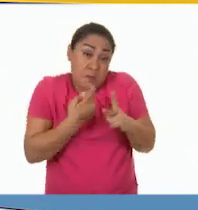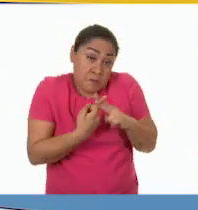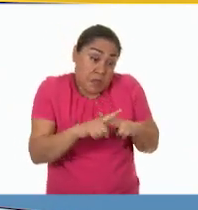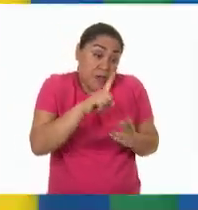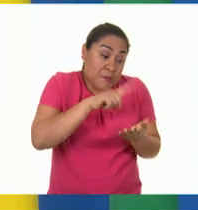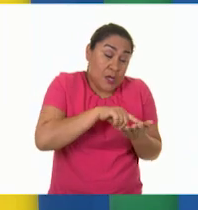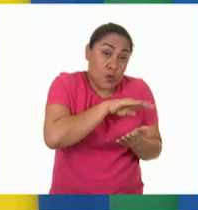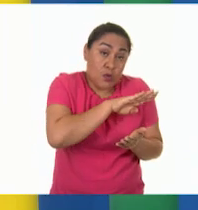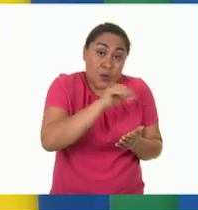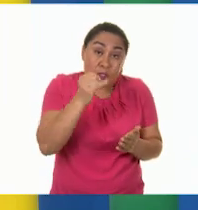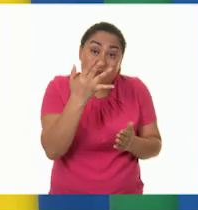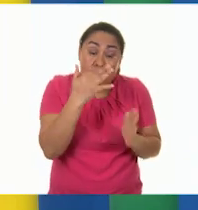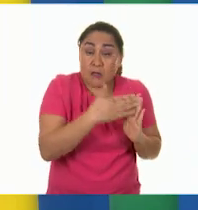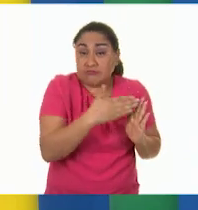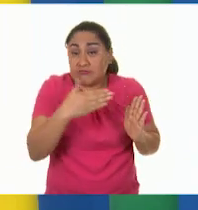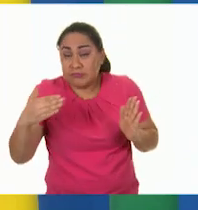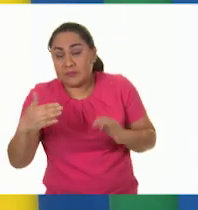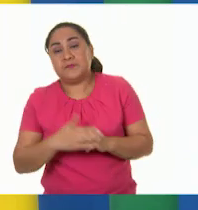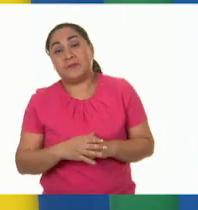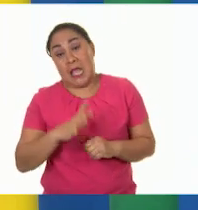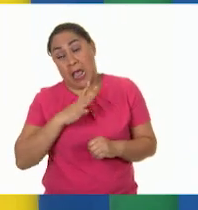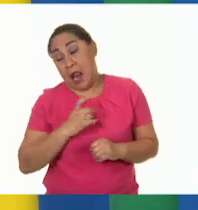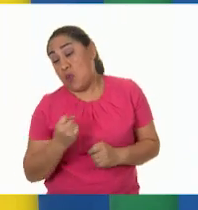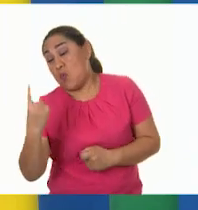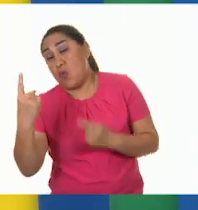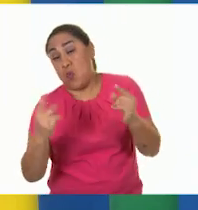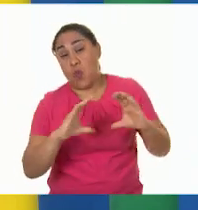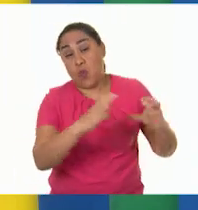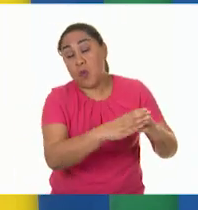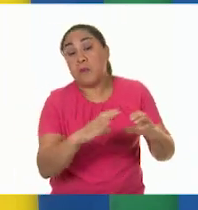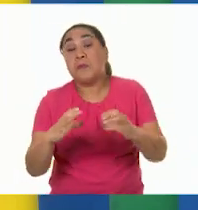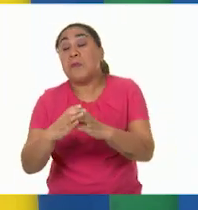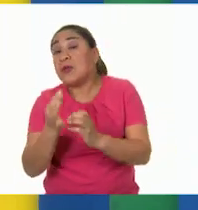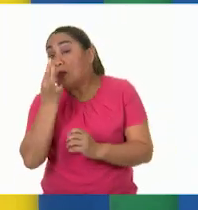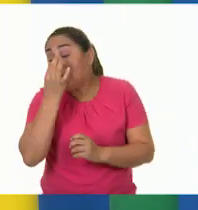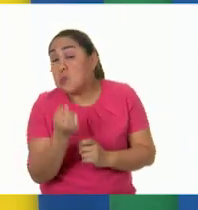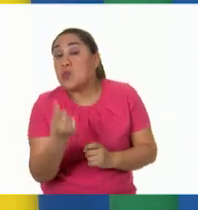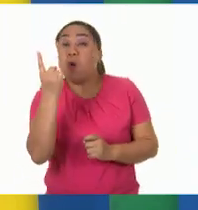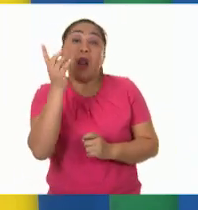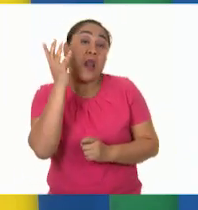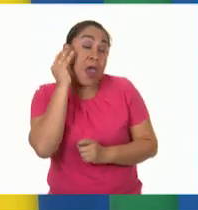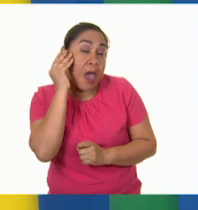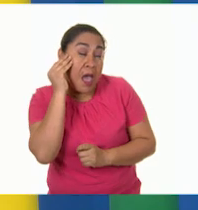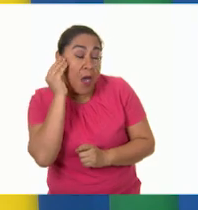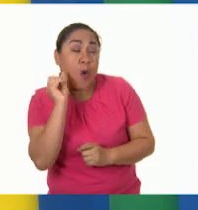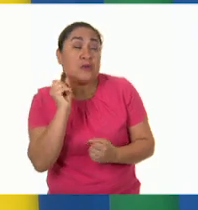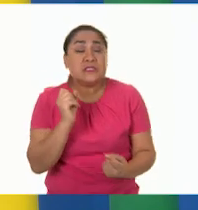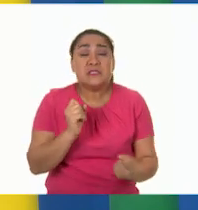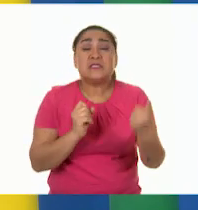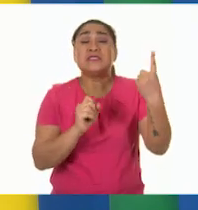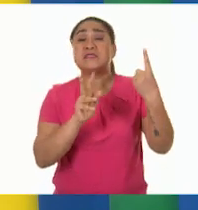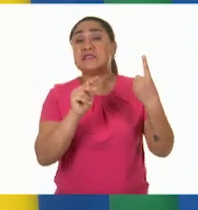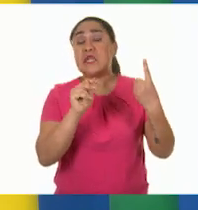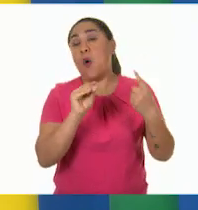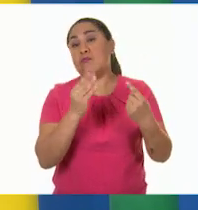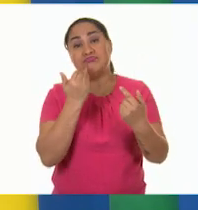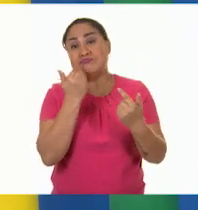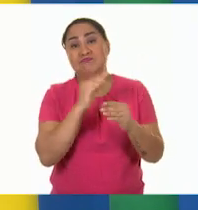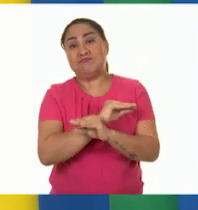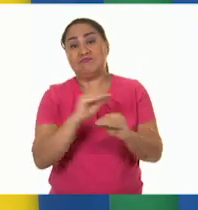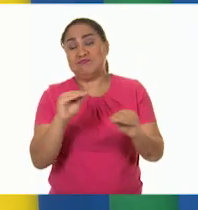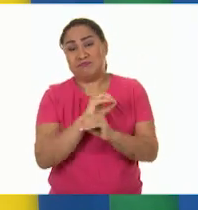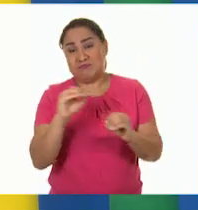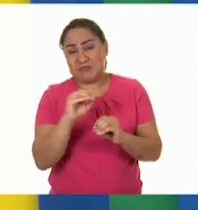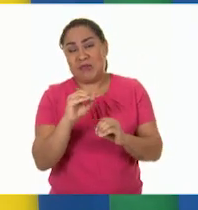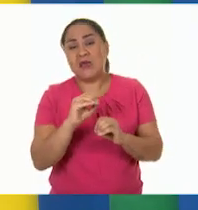En algunas comunidades, únicamente había un radio o una televisión, o a veces ninguna. Y